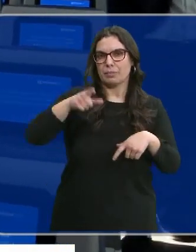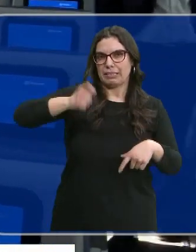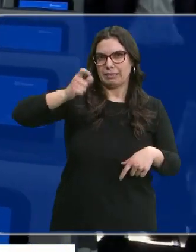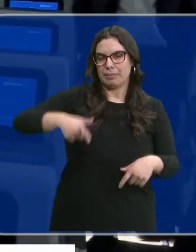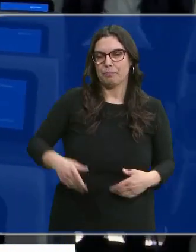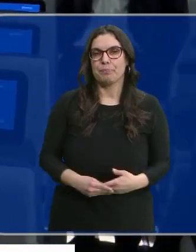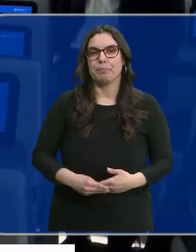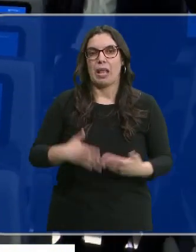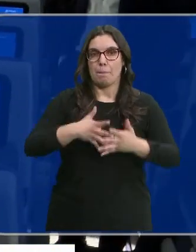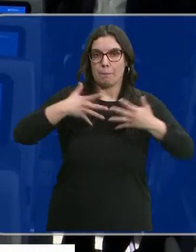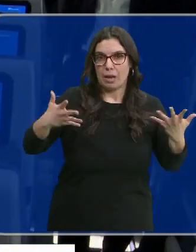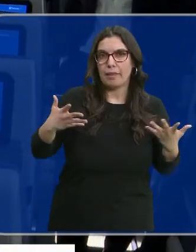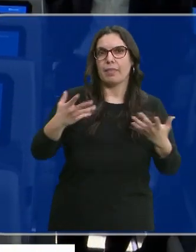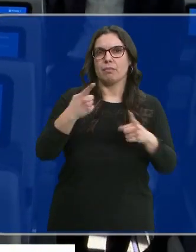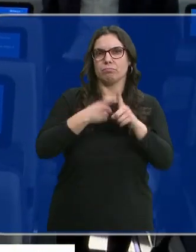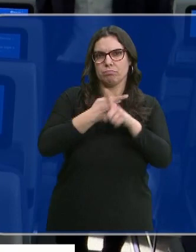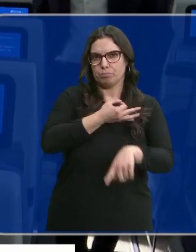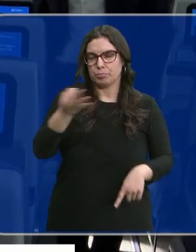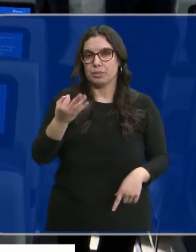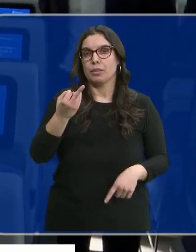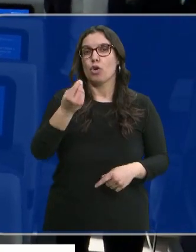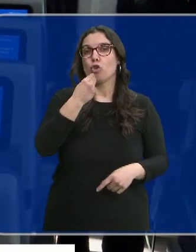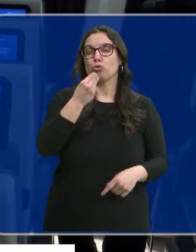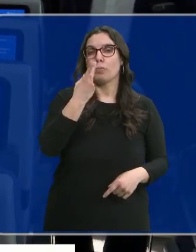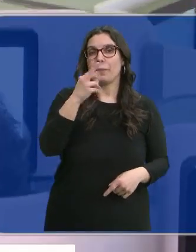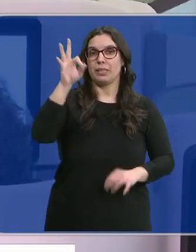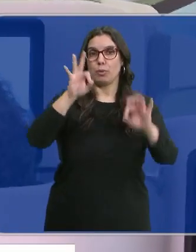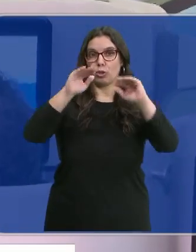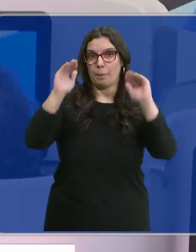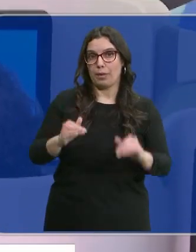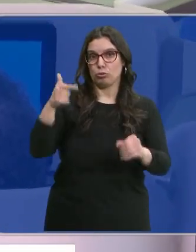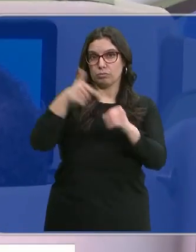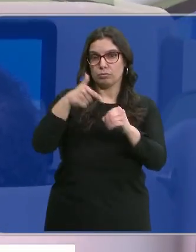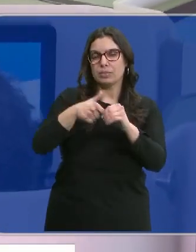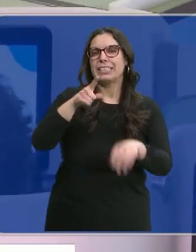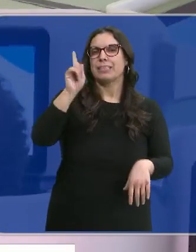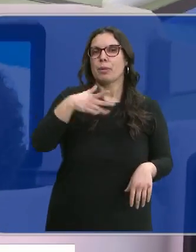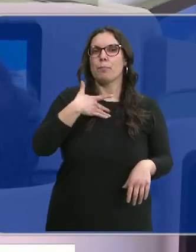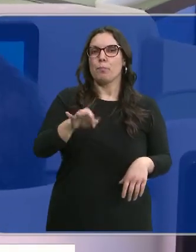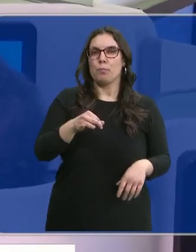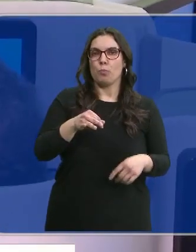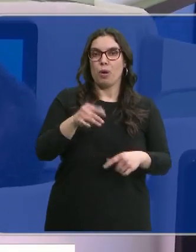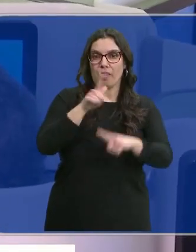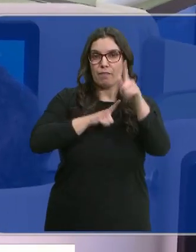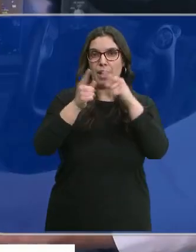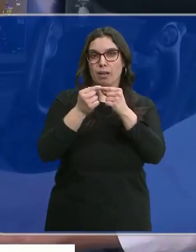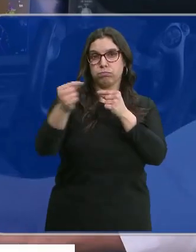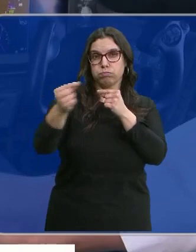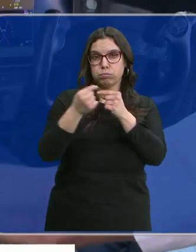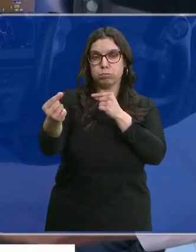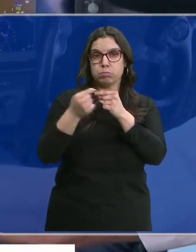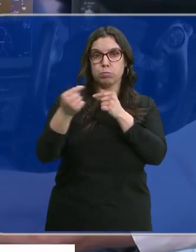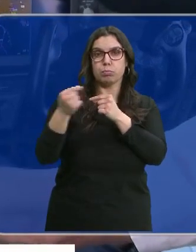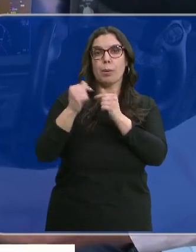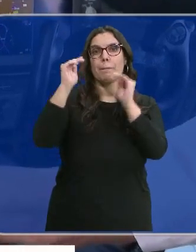frecuencias. Más grande, más eficiente, consume un 20% menos de combustible y puede acortar los trayectos hasta